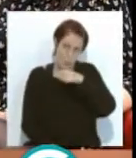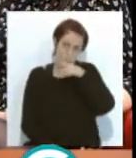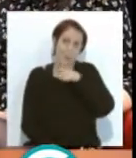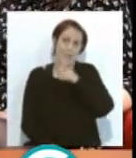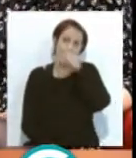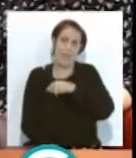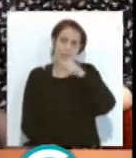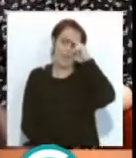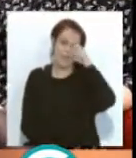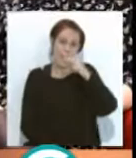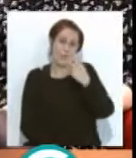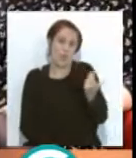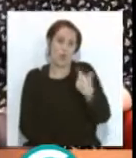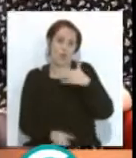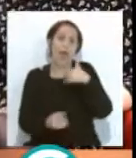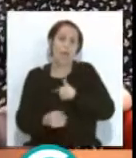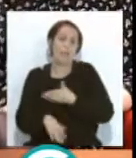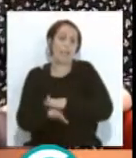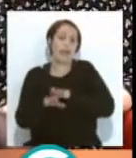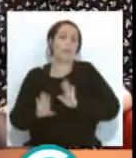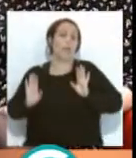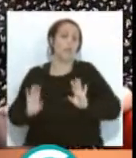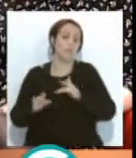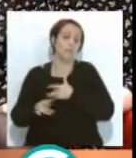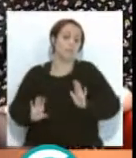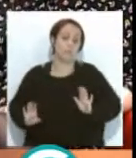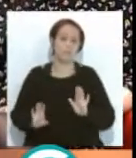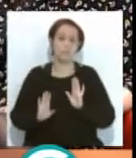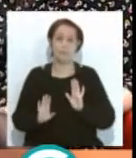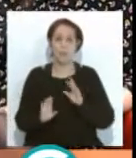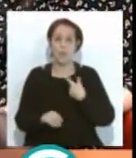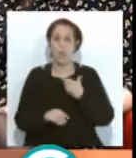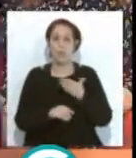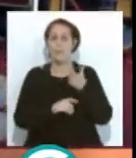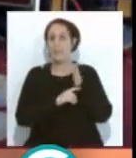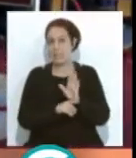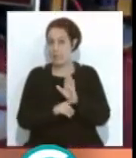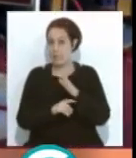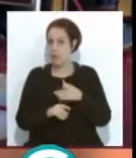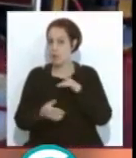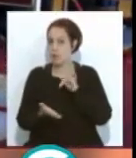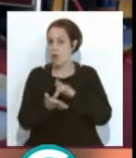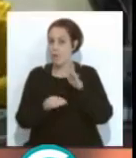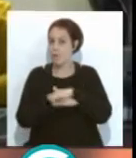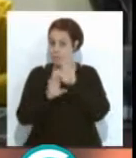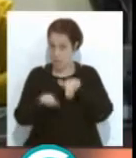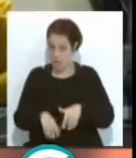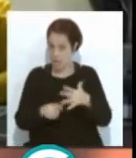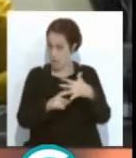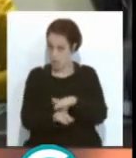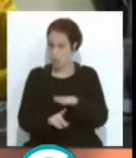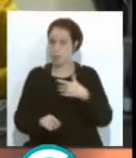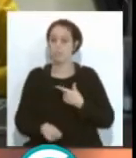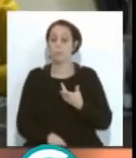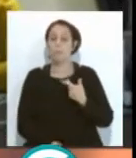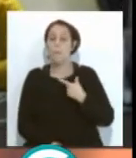favor de la falta de respeto, pero tampoco vamos a discutirlo. Os voy a preguntar por el caso de la final, porque es cierto que yo creo que más o menos hubo